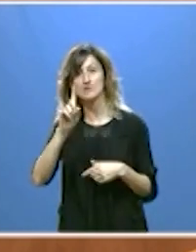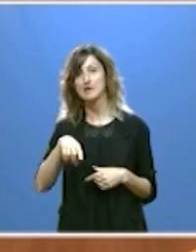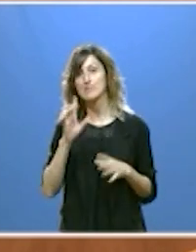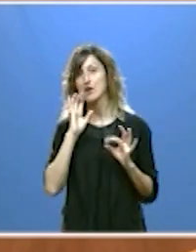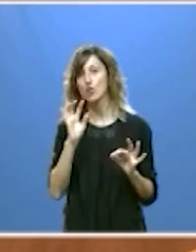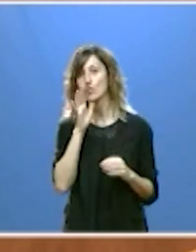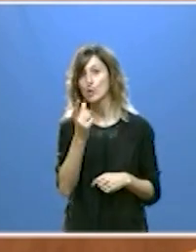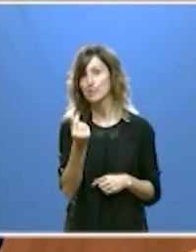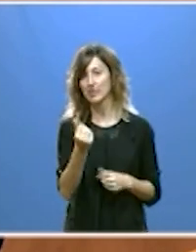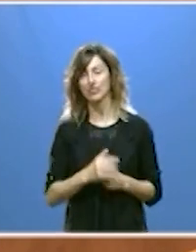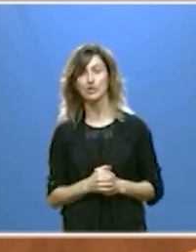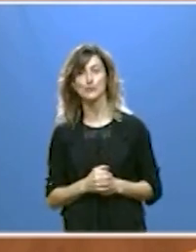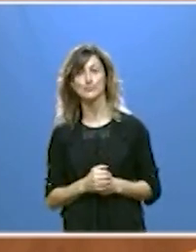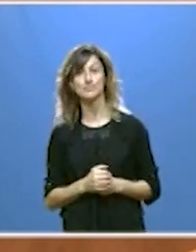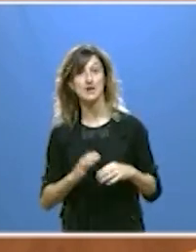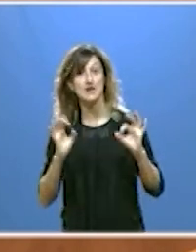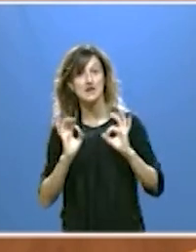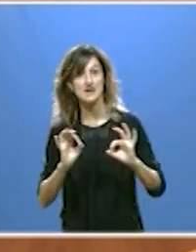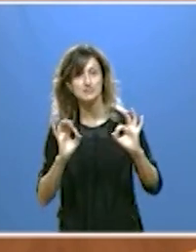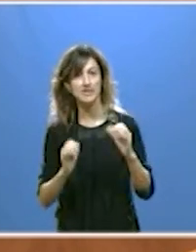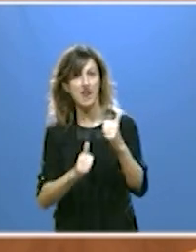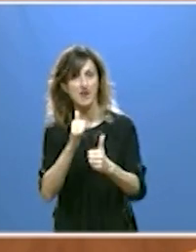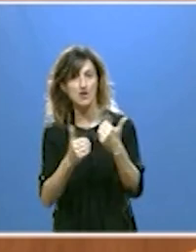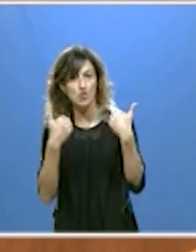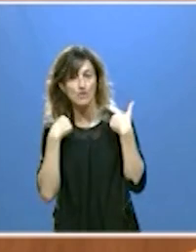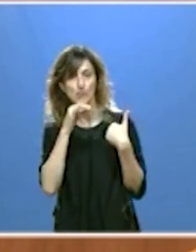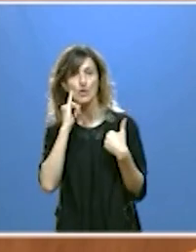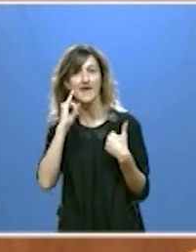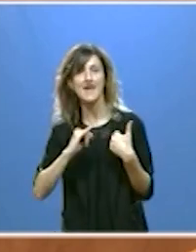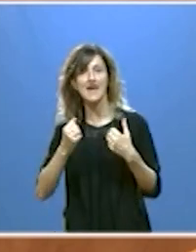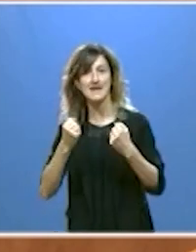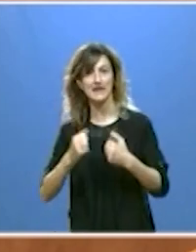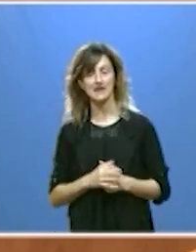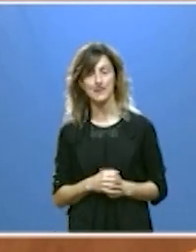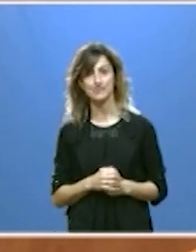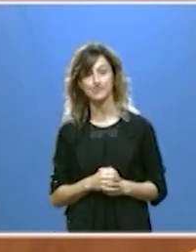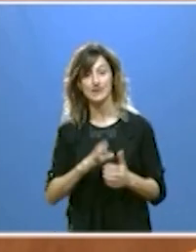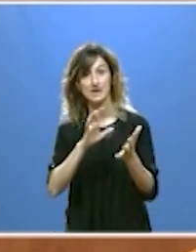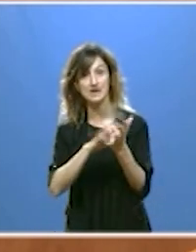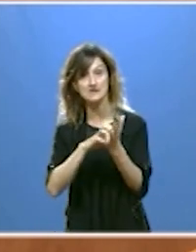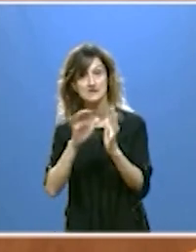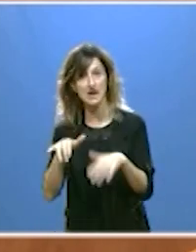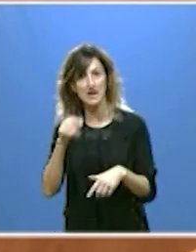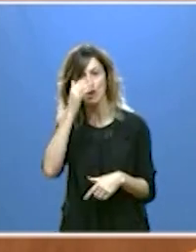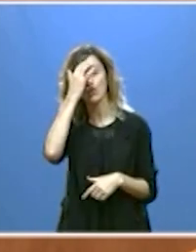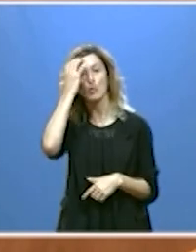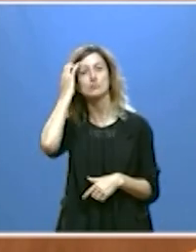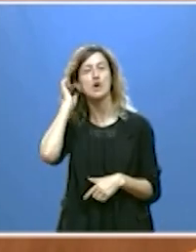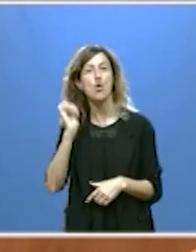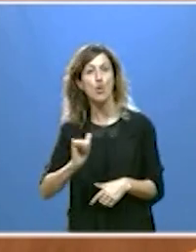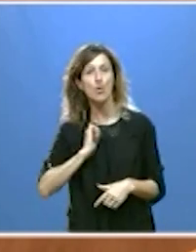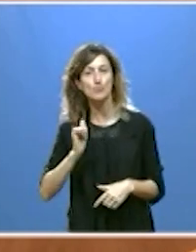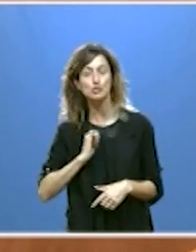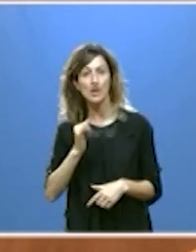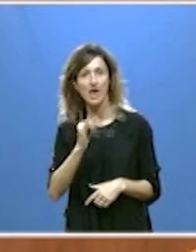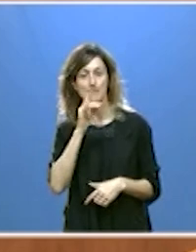por precio pero va a ser especialmente competitiva por la energía Castilla y León está ante su gran oportunidad